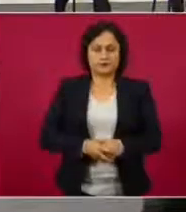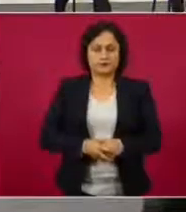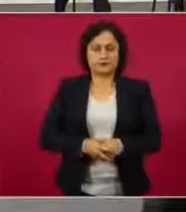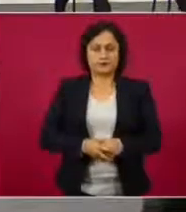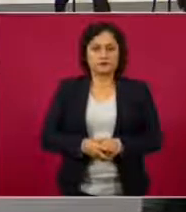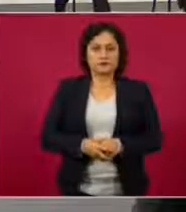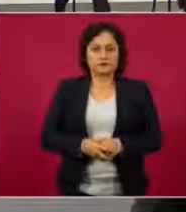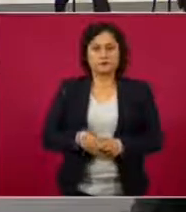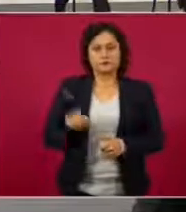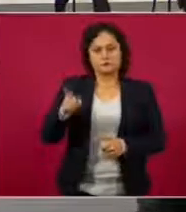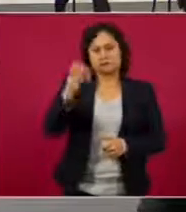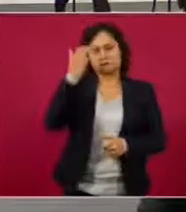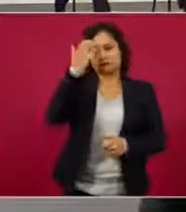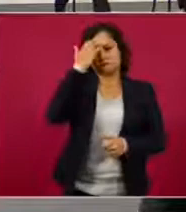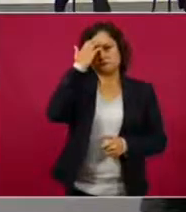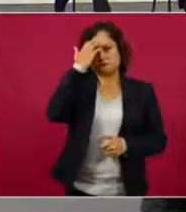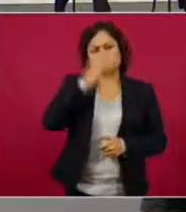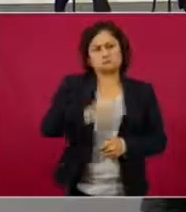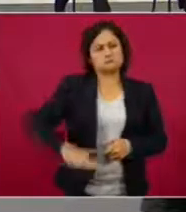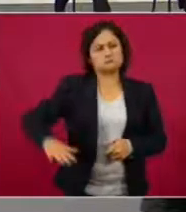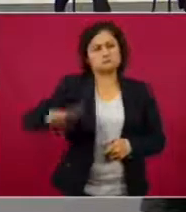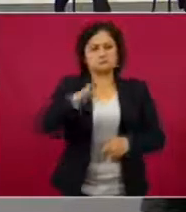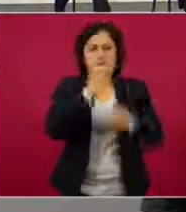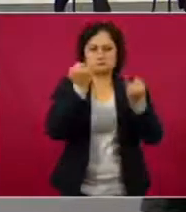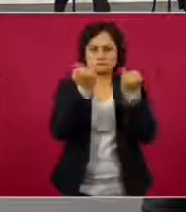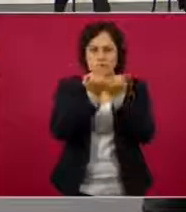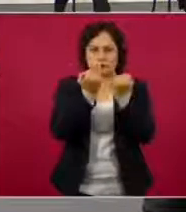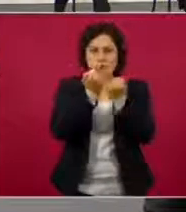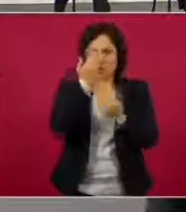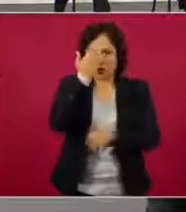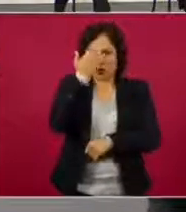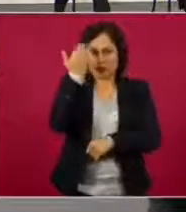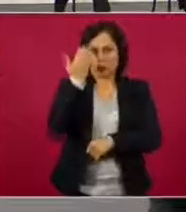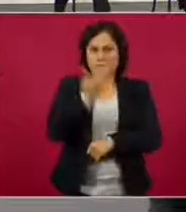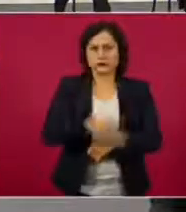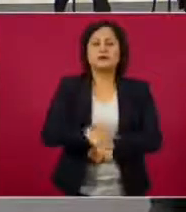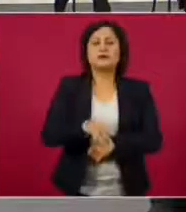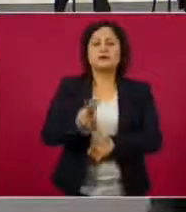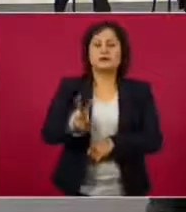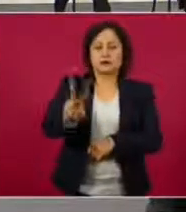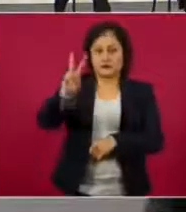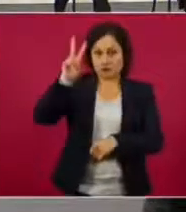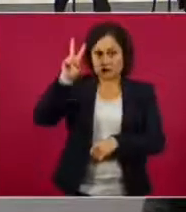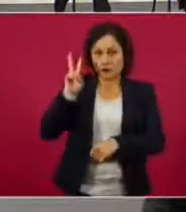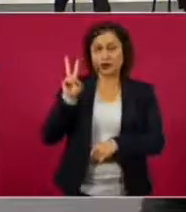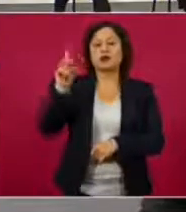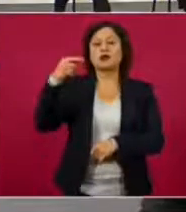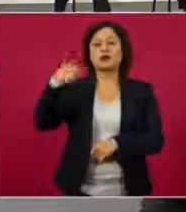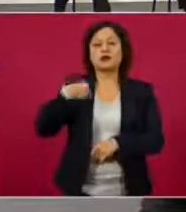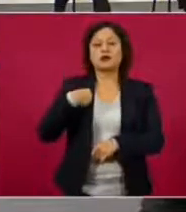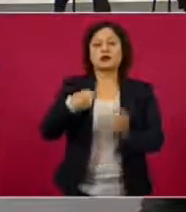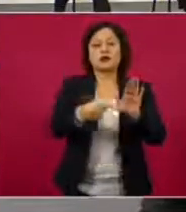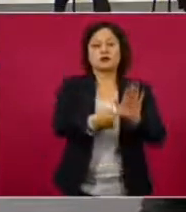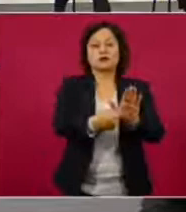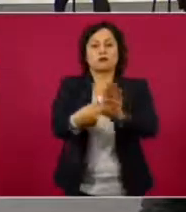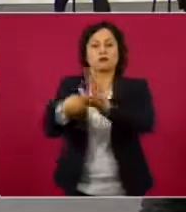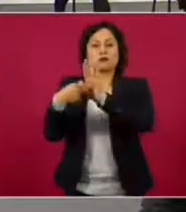Como es de dominio público, el viernes pasado di a conocer un resumen